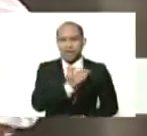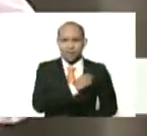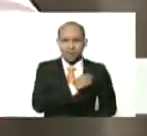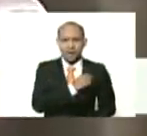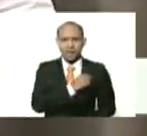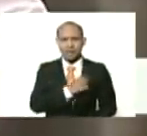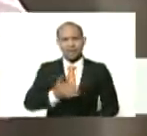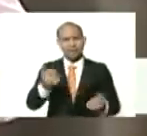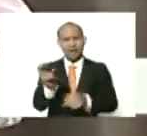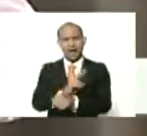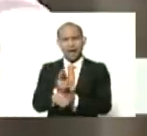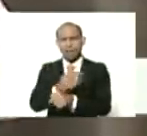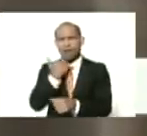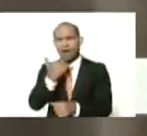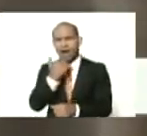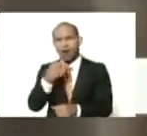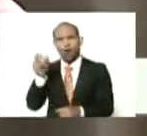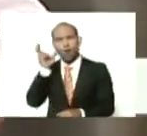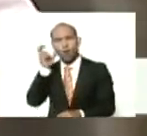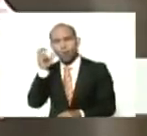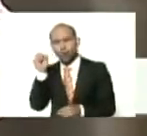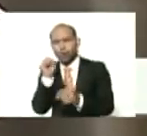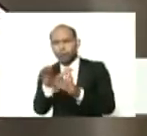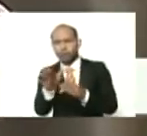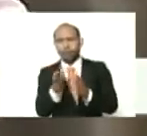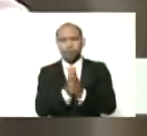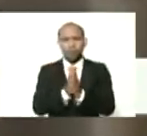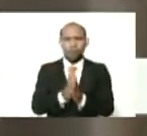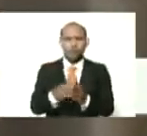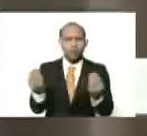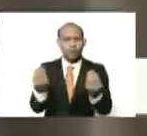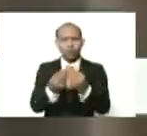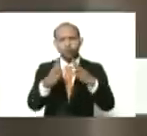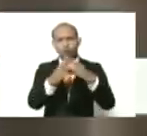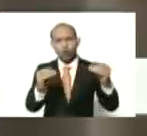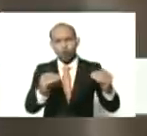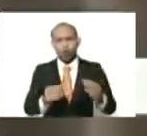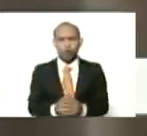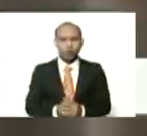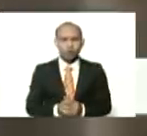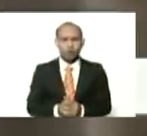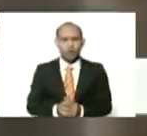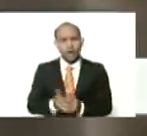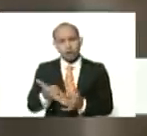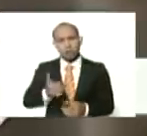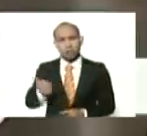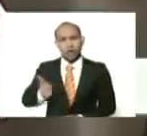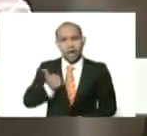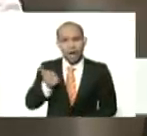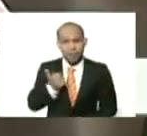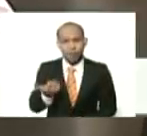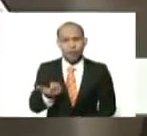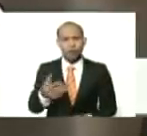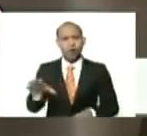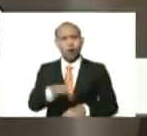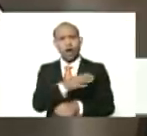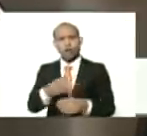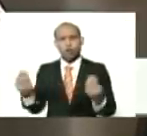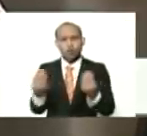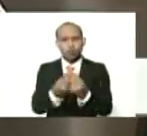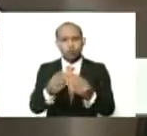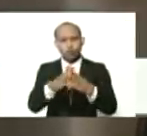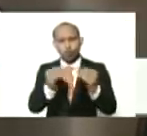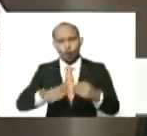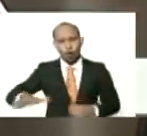mande, alguna pista de música, y hemos rescatado la de canción con todos, que bueno, aprovecho, que sea canción con todas, y